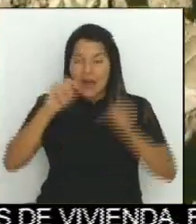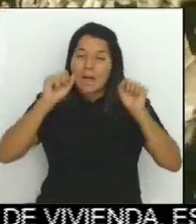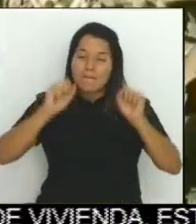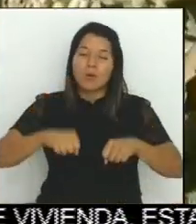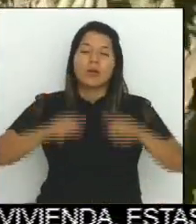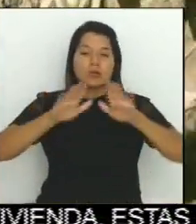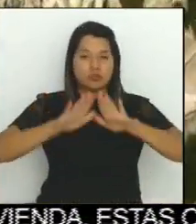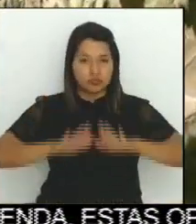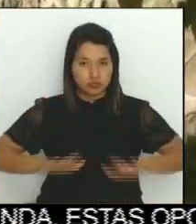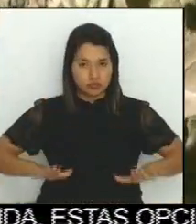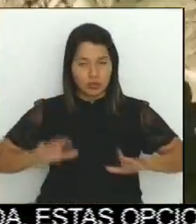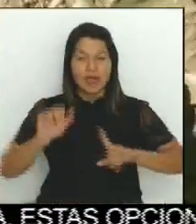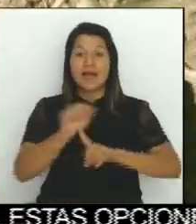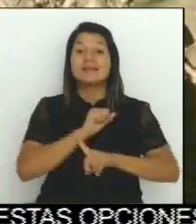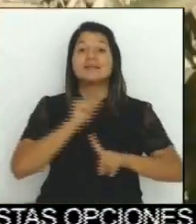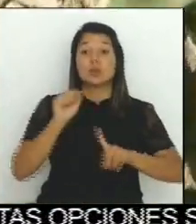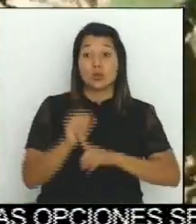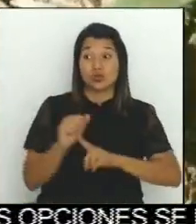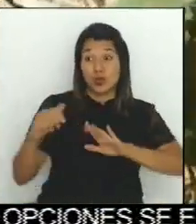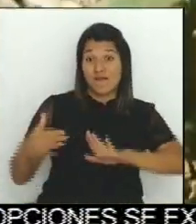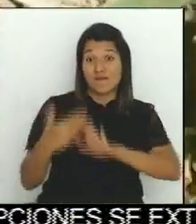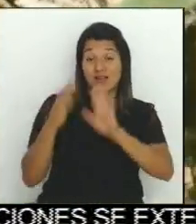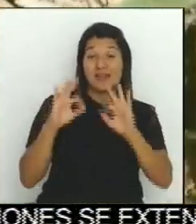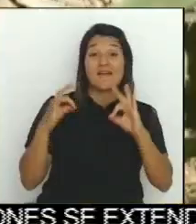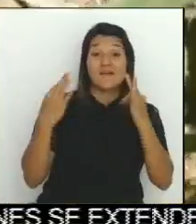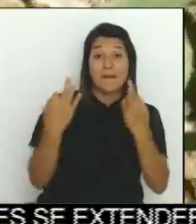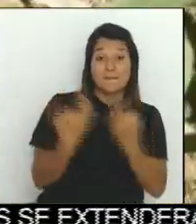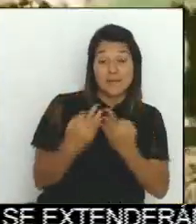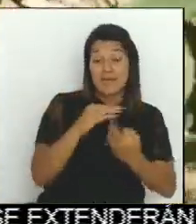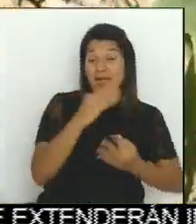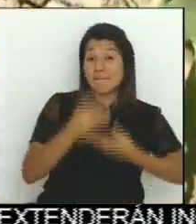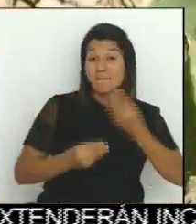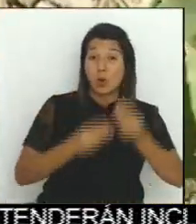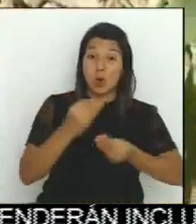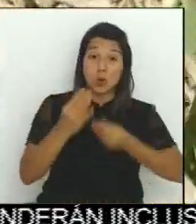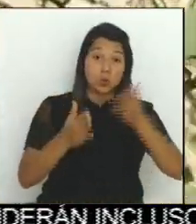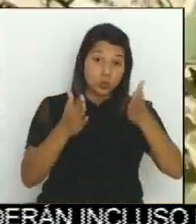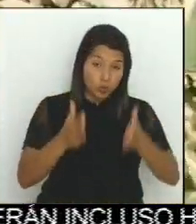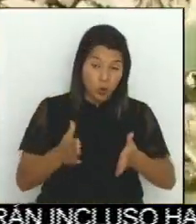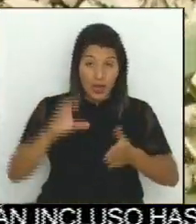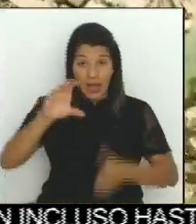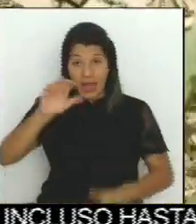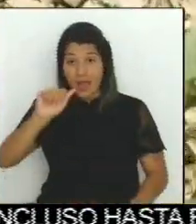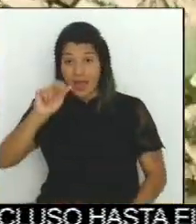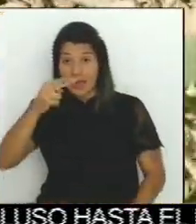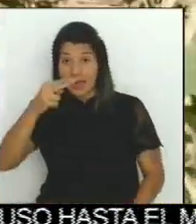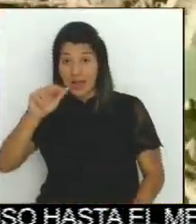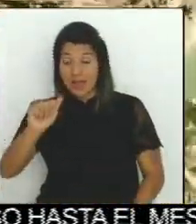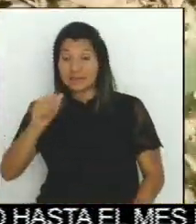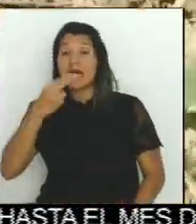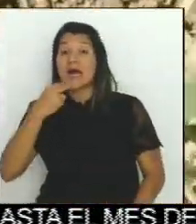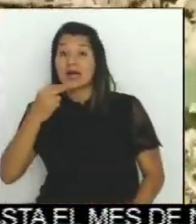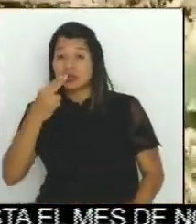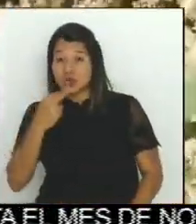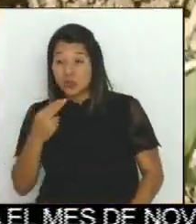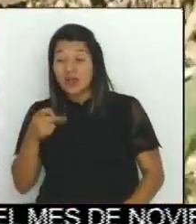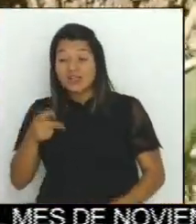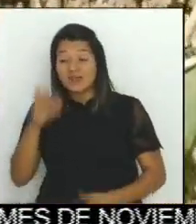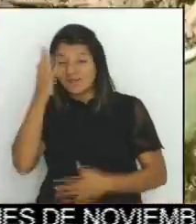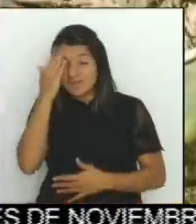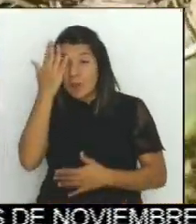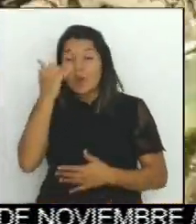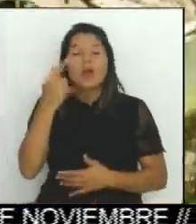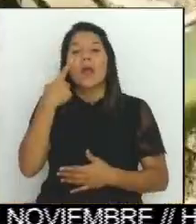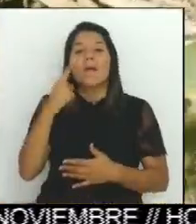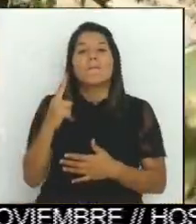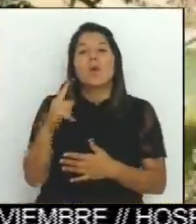familias y agricultores de caña de azúcar de distintas comunidades por la presencia de la plaga conocida comúnmente como la hormiga loca, el